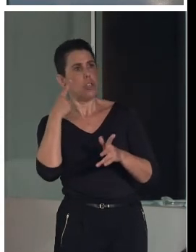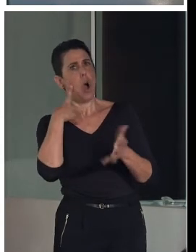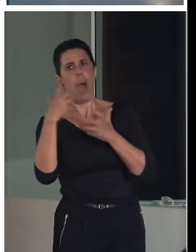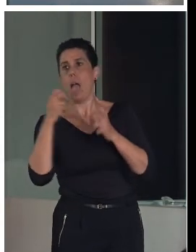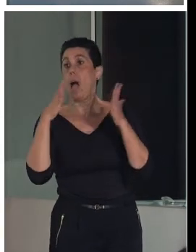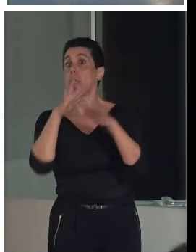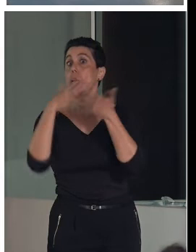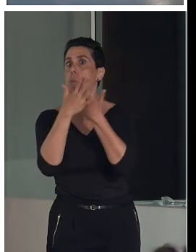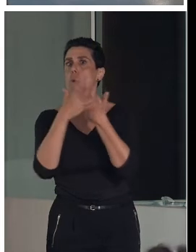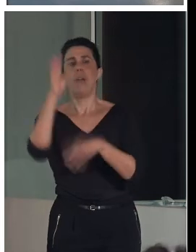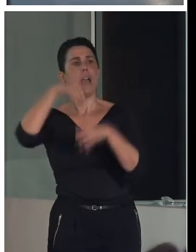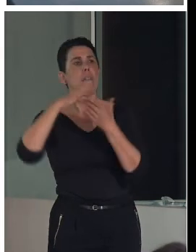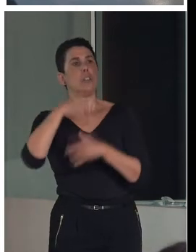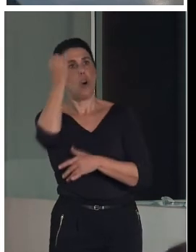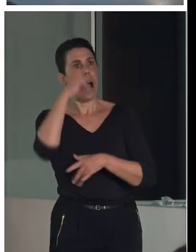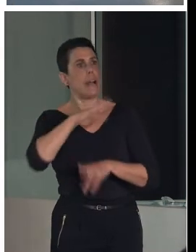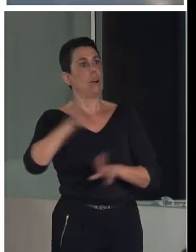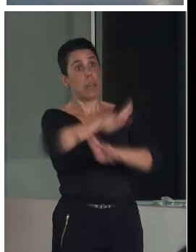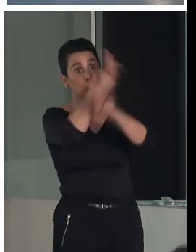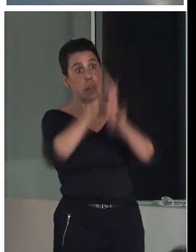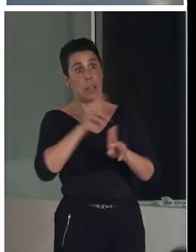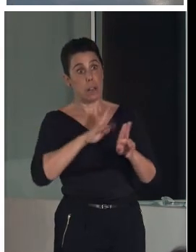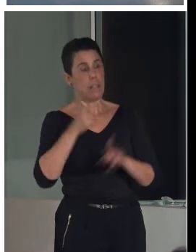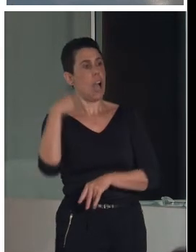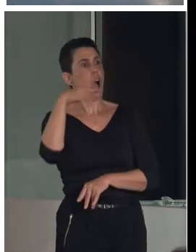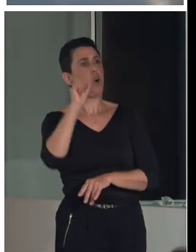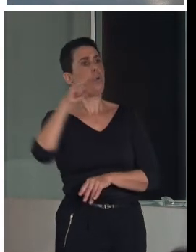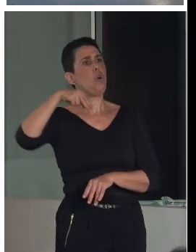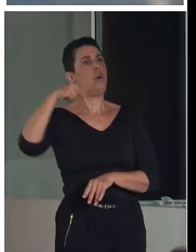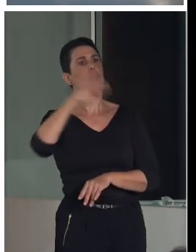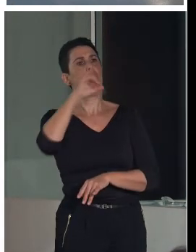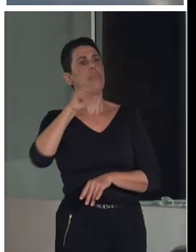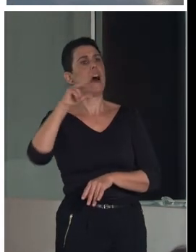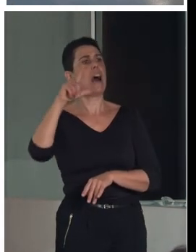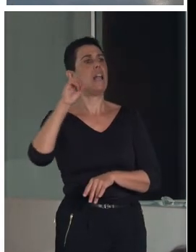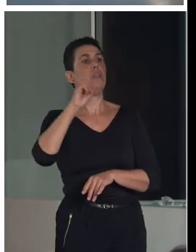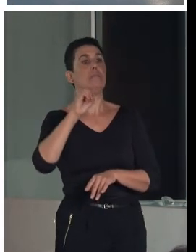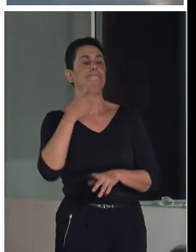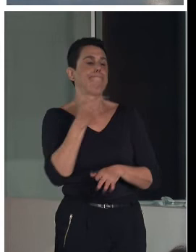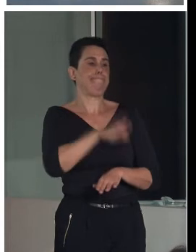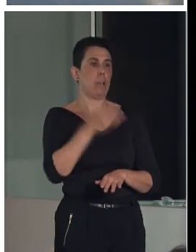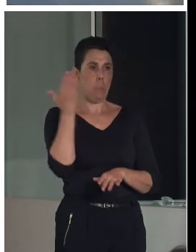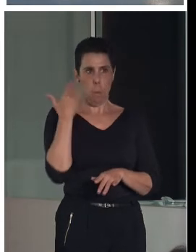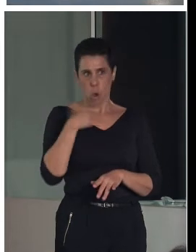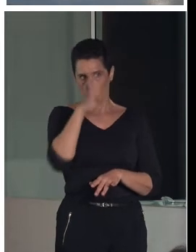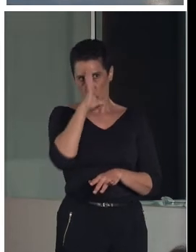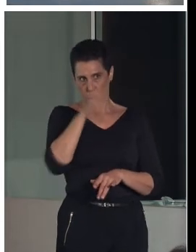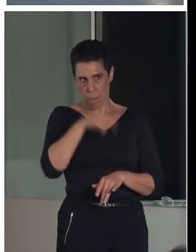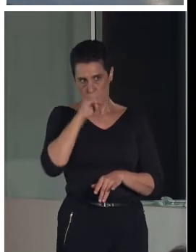a nivel nacional e internacional, que es el profesor Gonzalo Borrás Gualis, que falleció en febrero de este año. Y